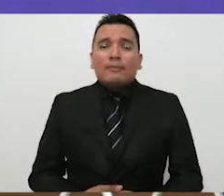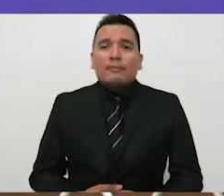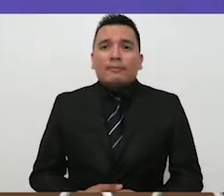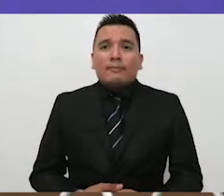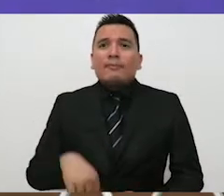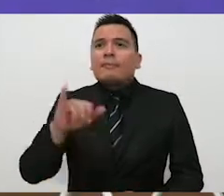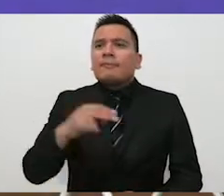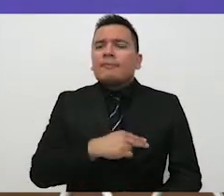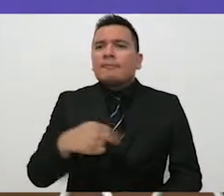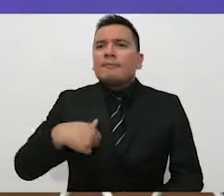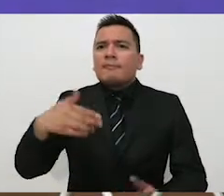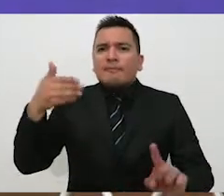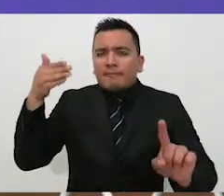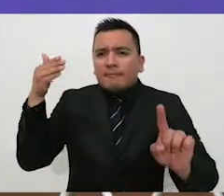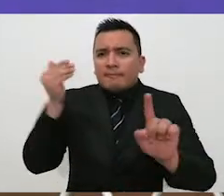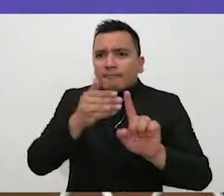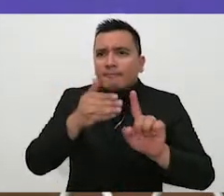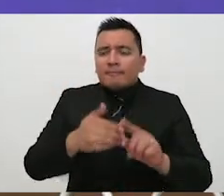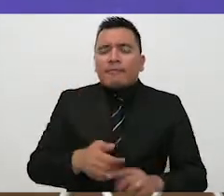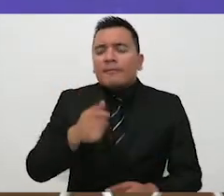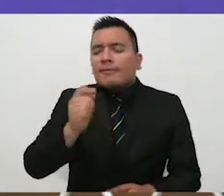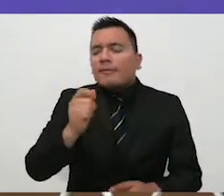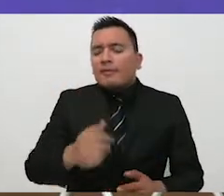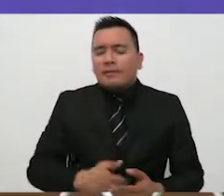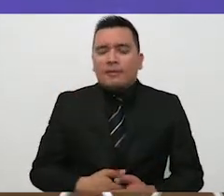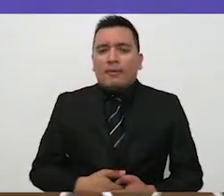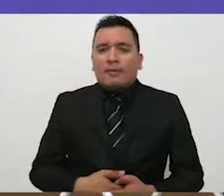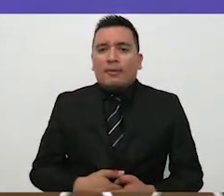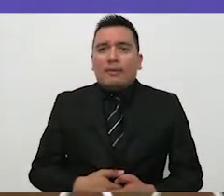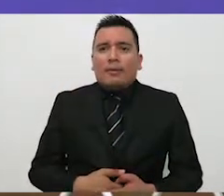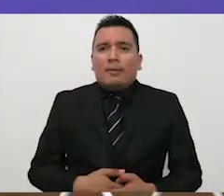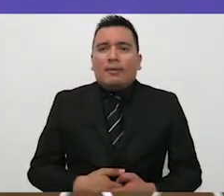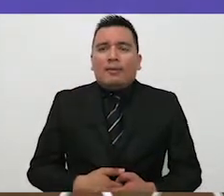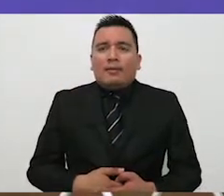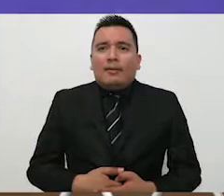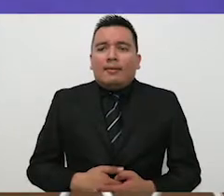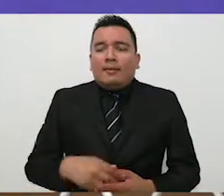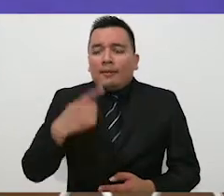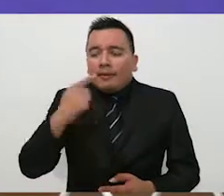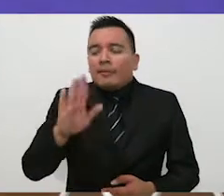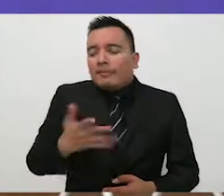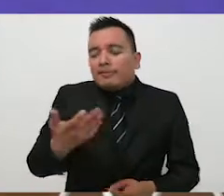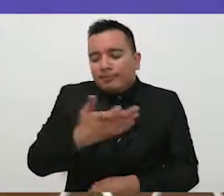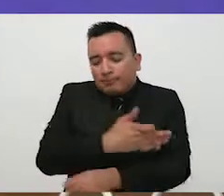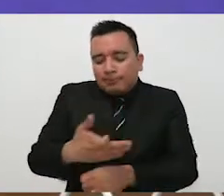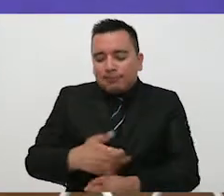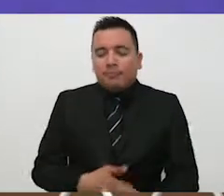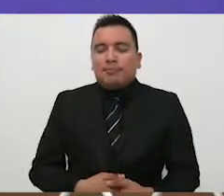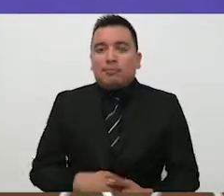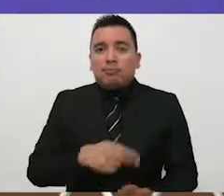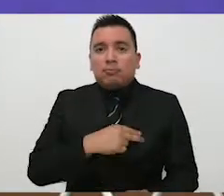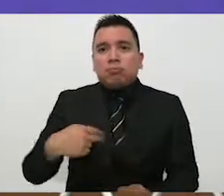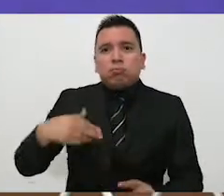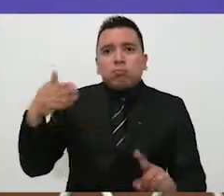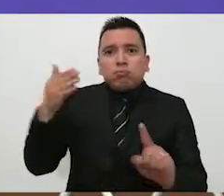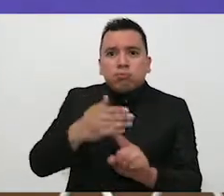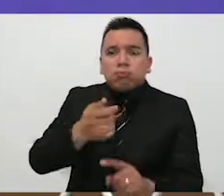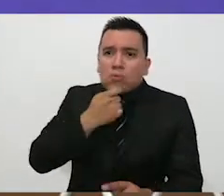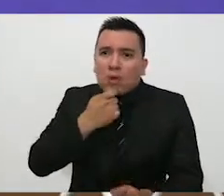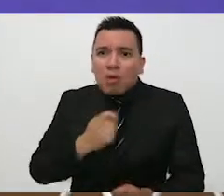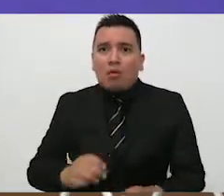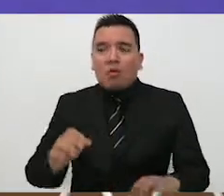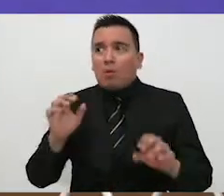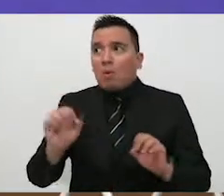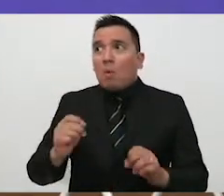es un programa como más familiar. No es enfocado nada más a los niños, no es enfocado nada más a los